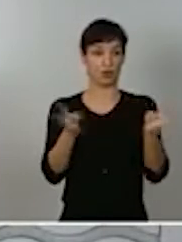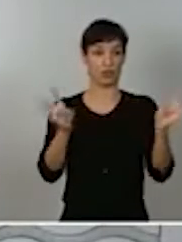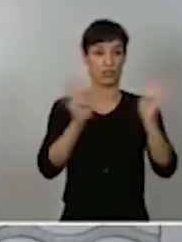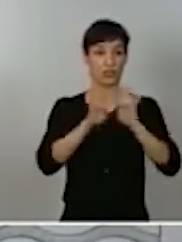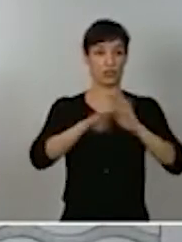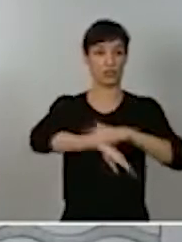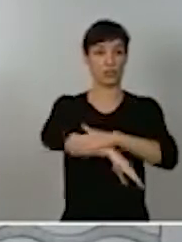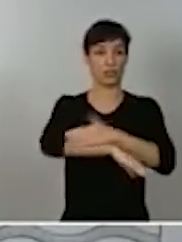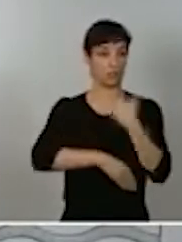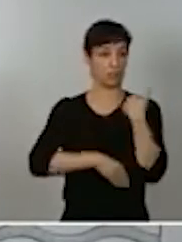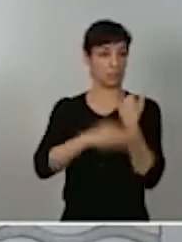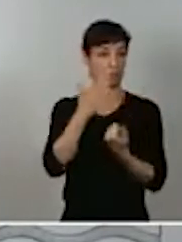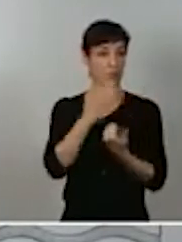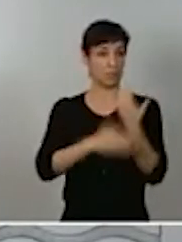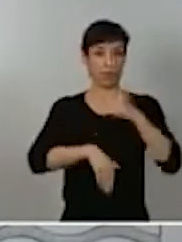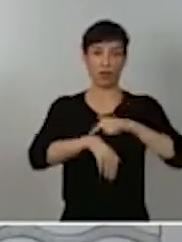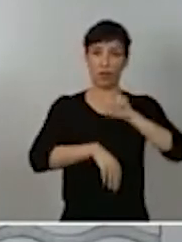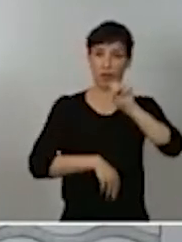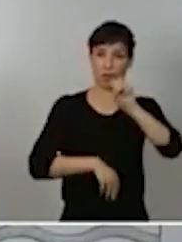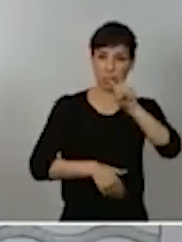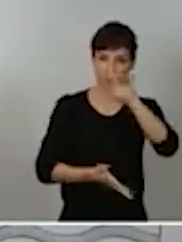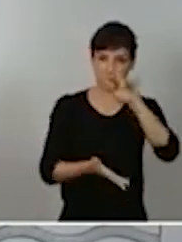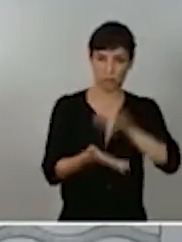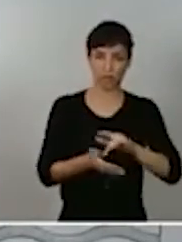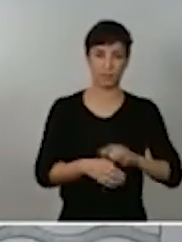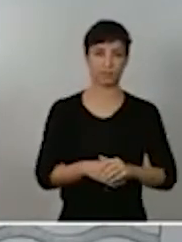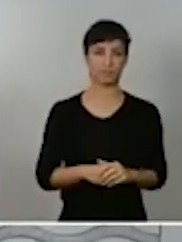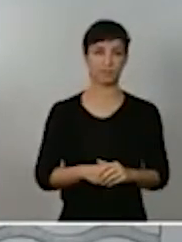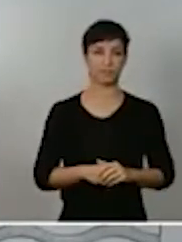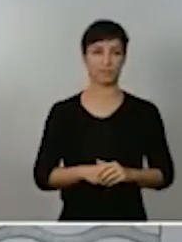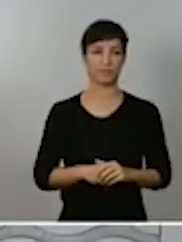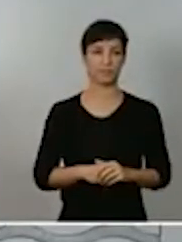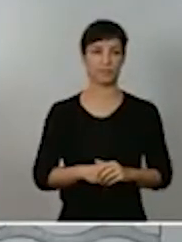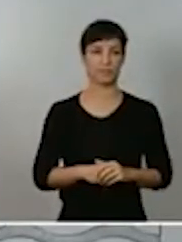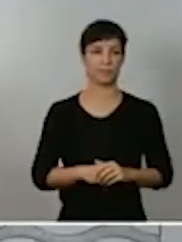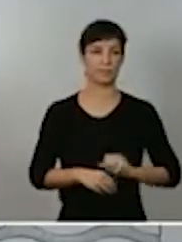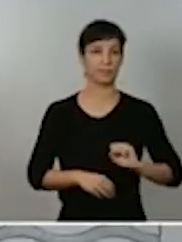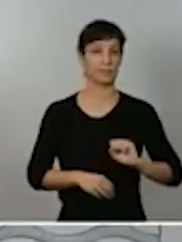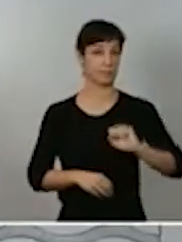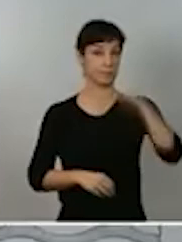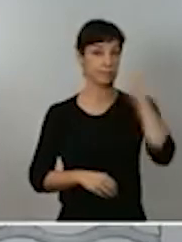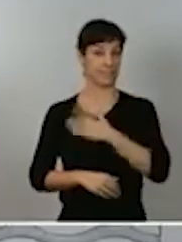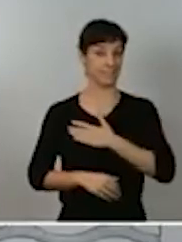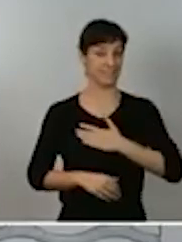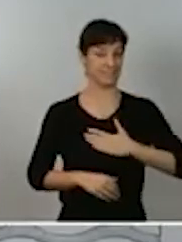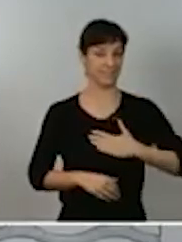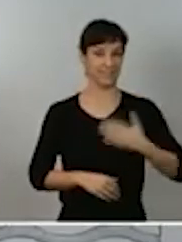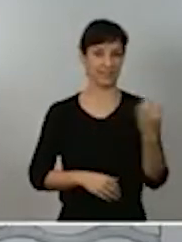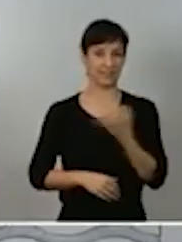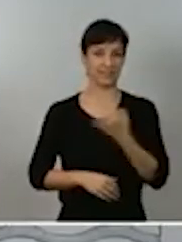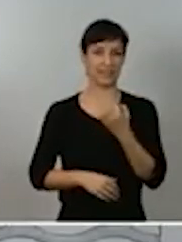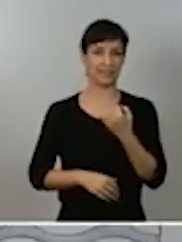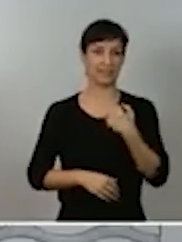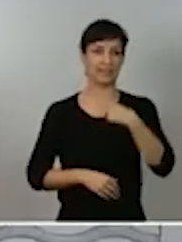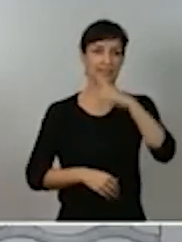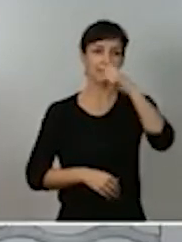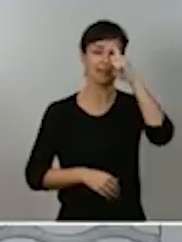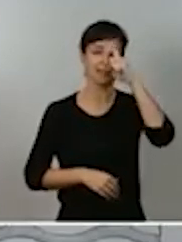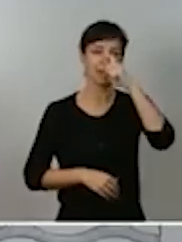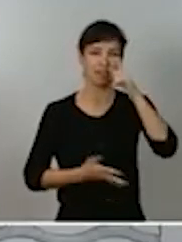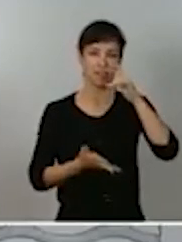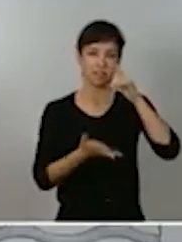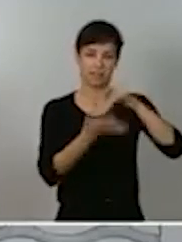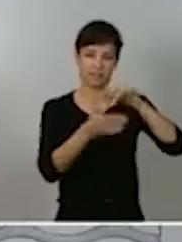mañana a las 12. Lo primero que quisiera hacer es recordar la cronología de